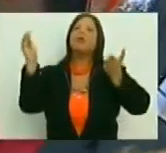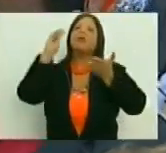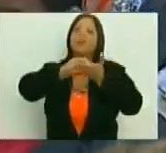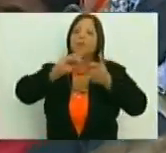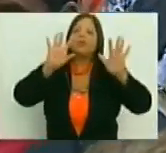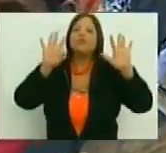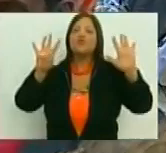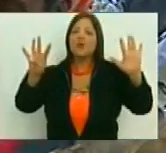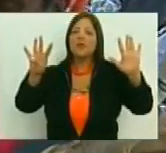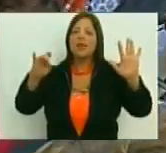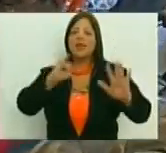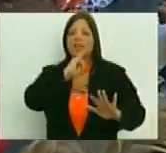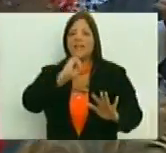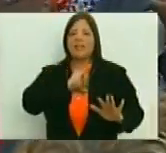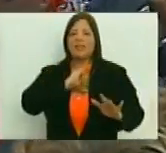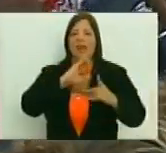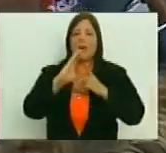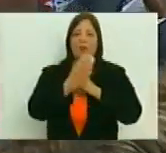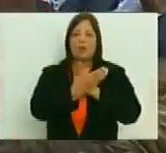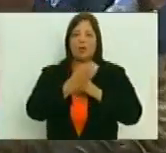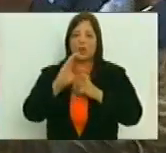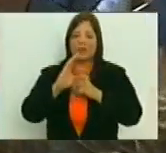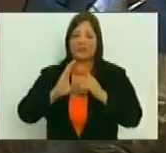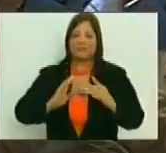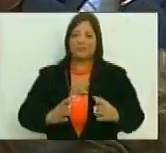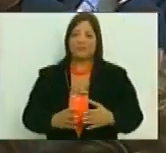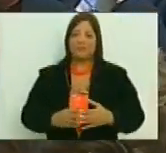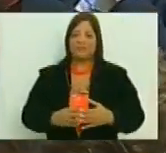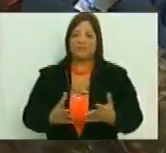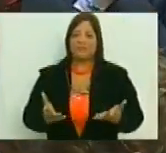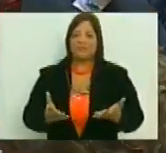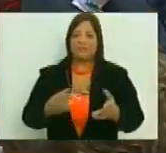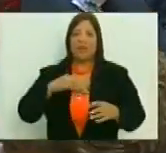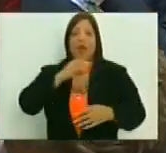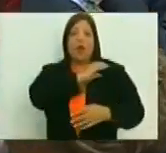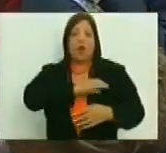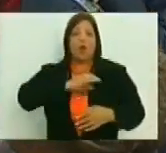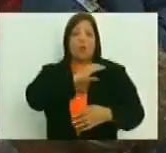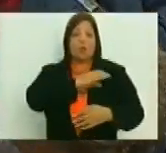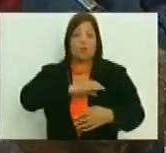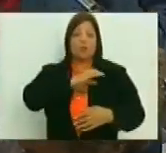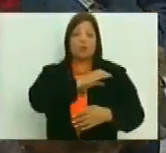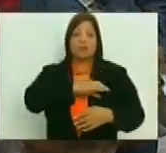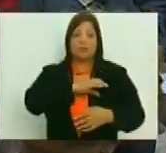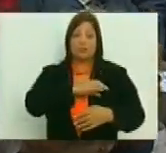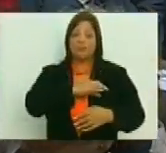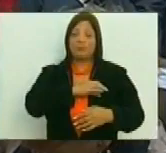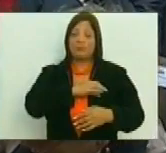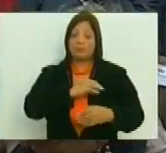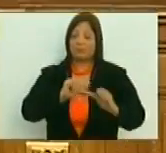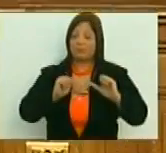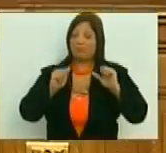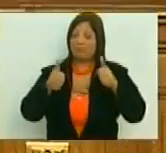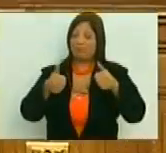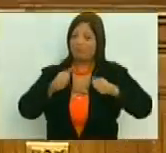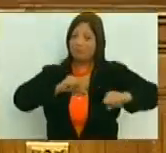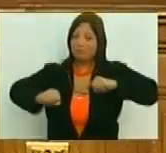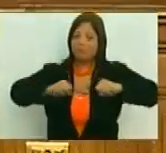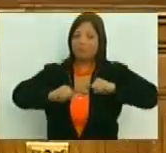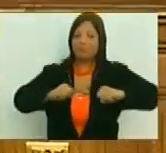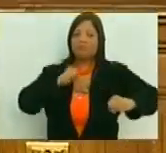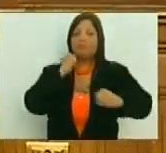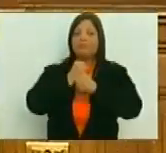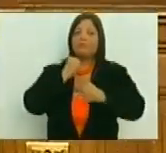ver con la identidad cultural. Y esta Comisión va a comenzar a dinamizar un